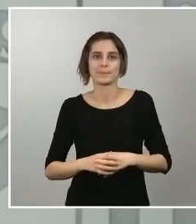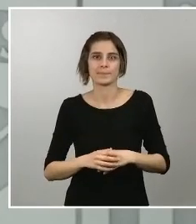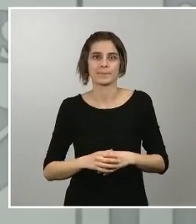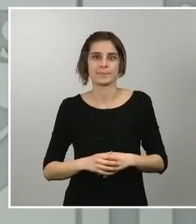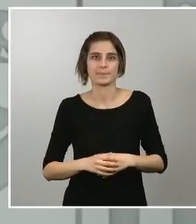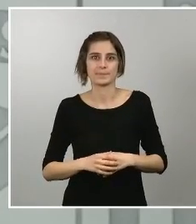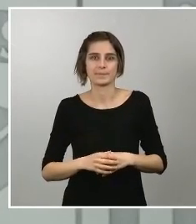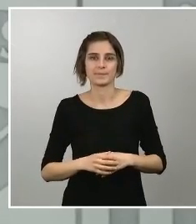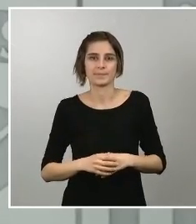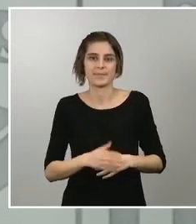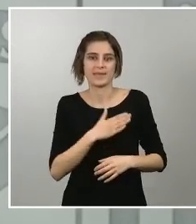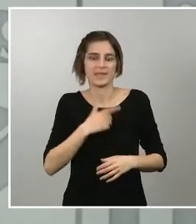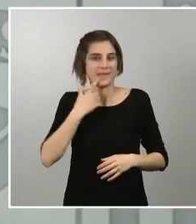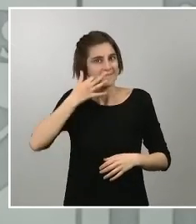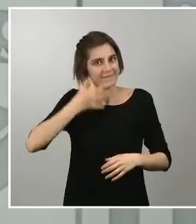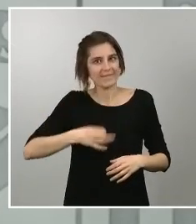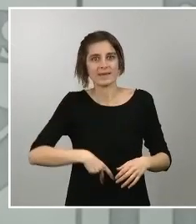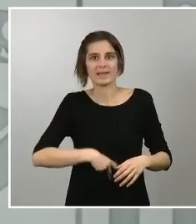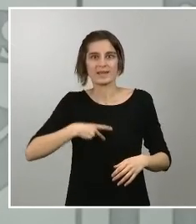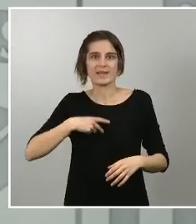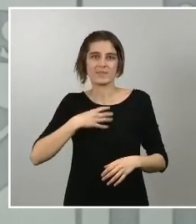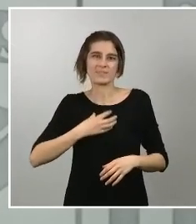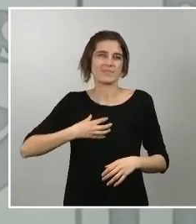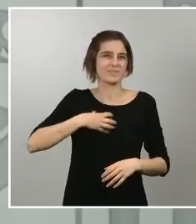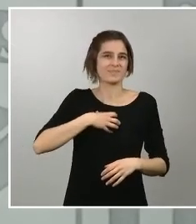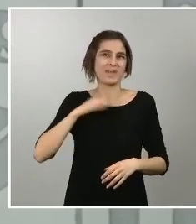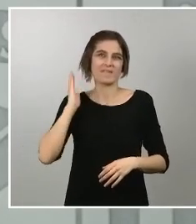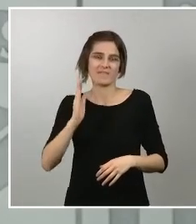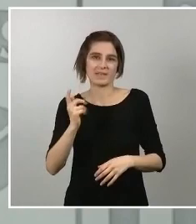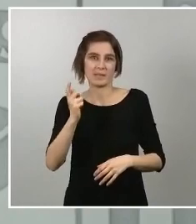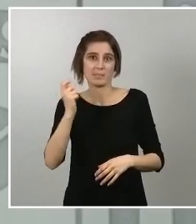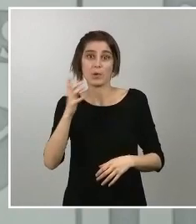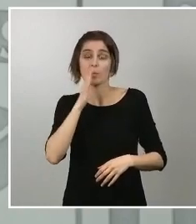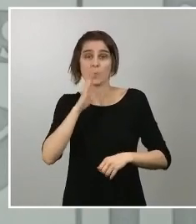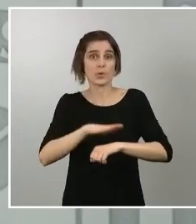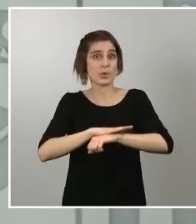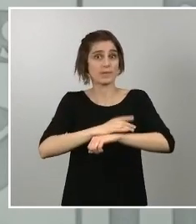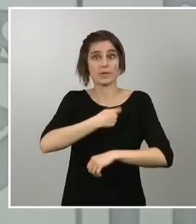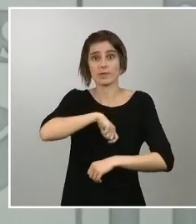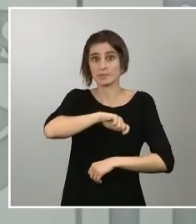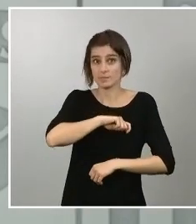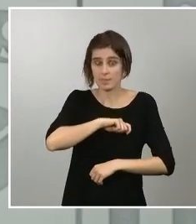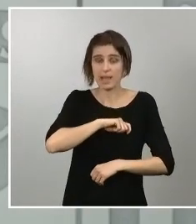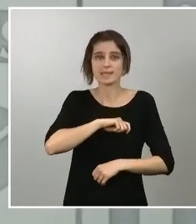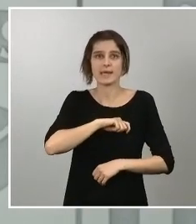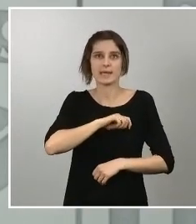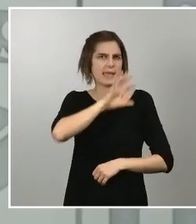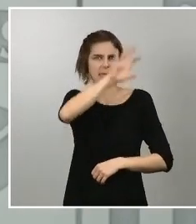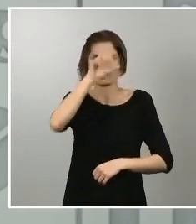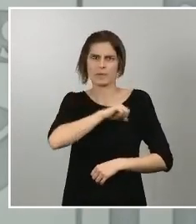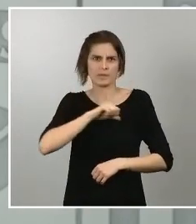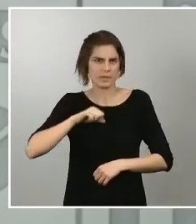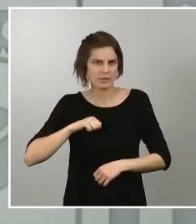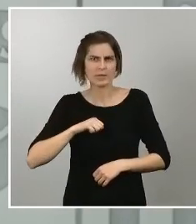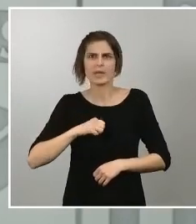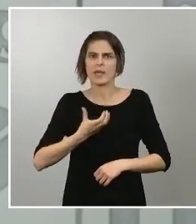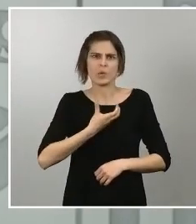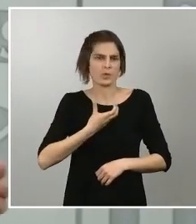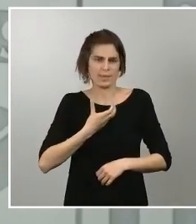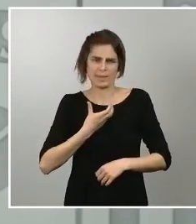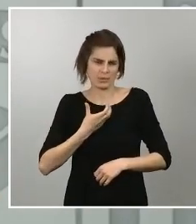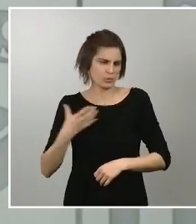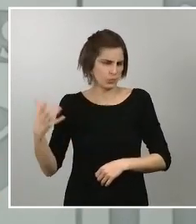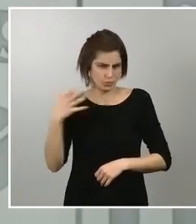los trabajadores públicos porque el Gobierno de España y creo que igual Administraciones Autonómicas y Corporaciones Locales ya venían